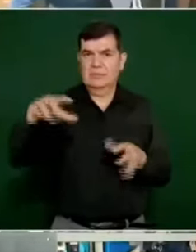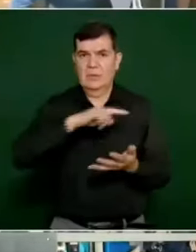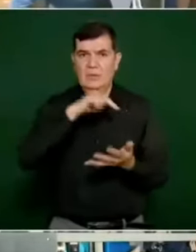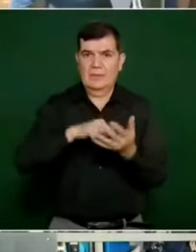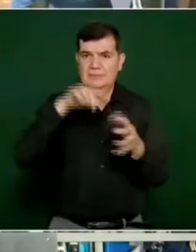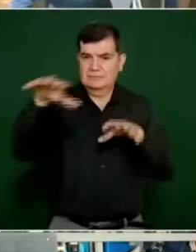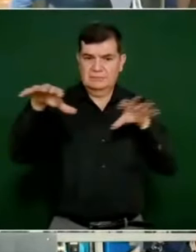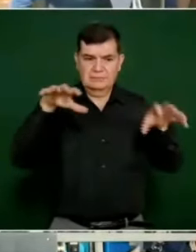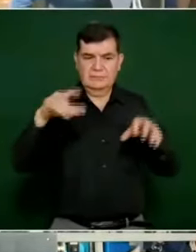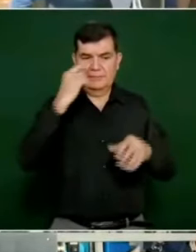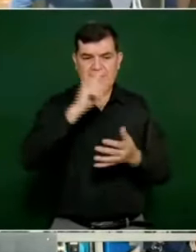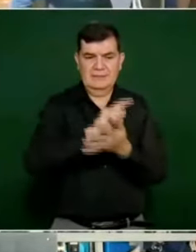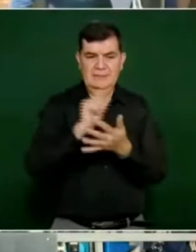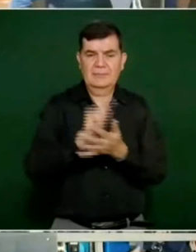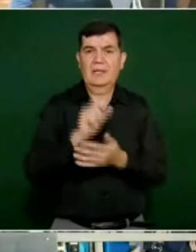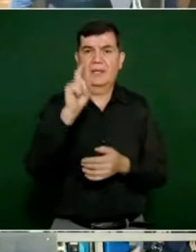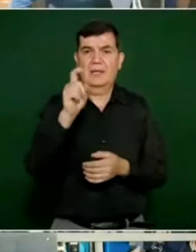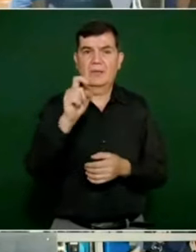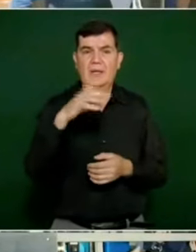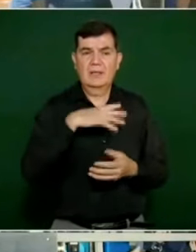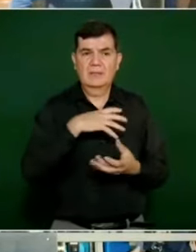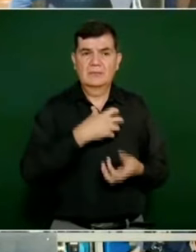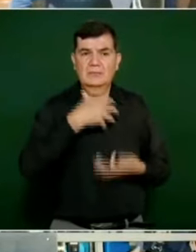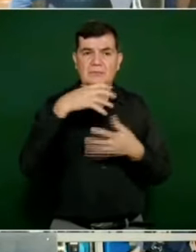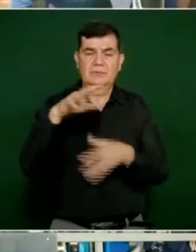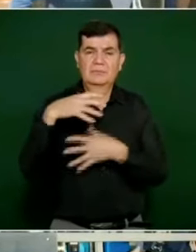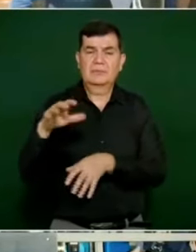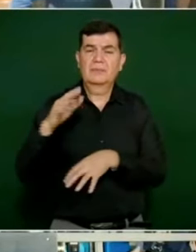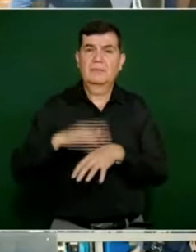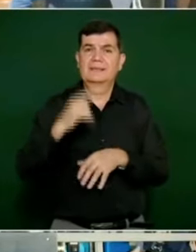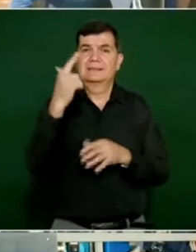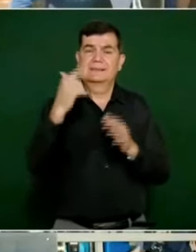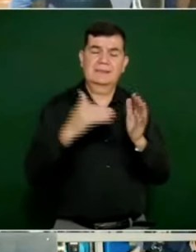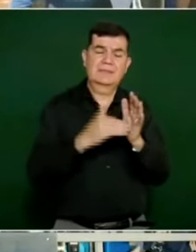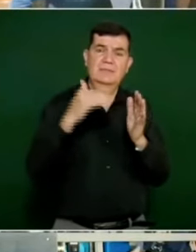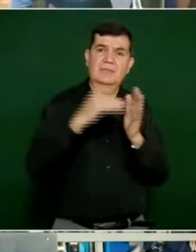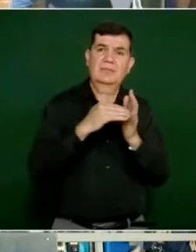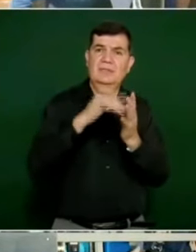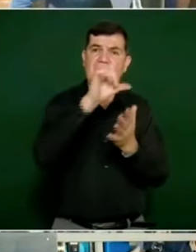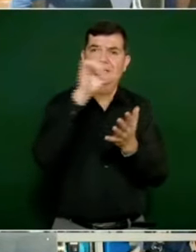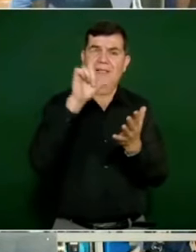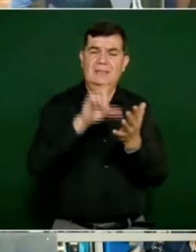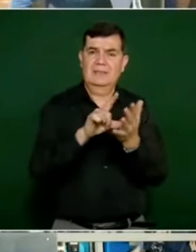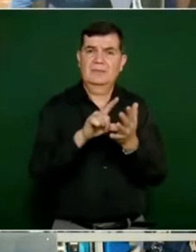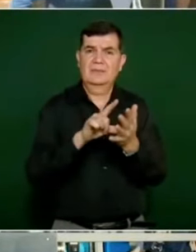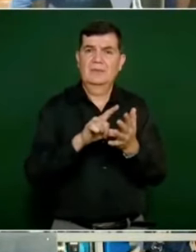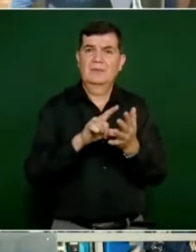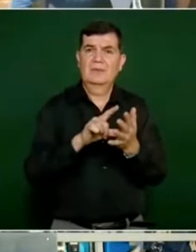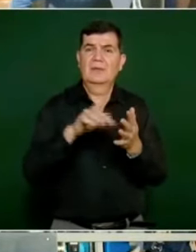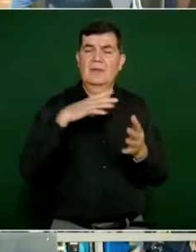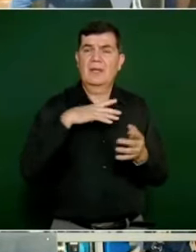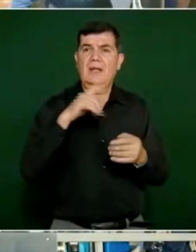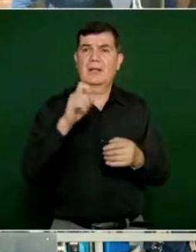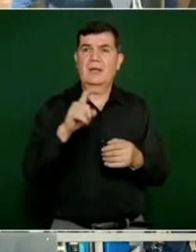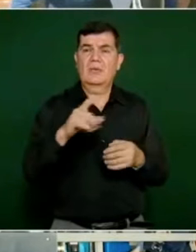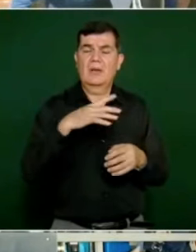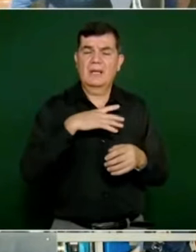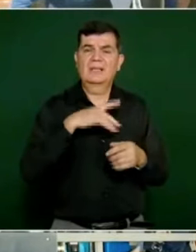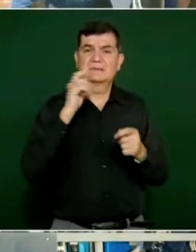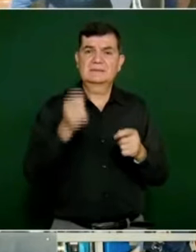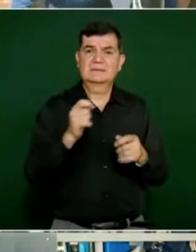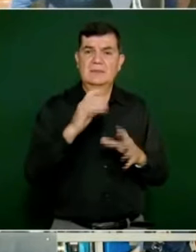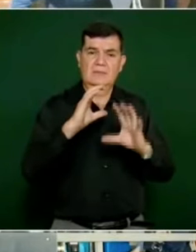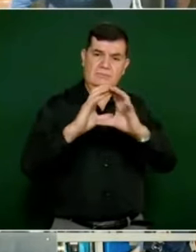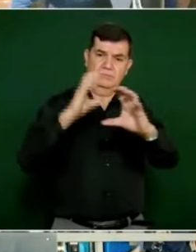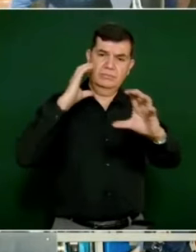instalaron, se han repartido más de siete millones de litros de agua, y en lo que se refiere a